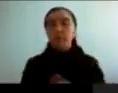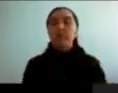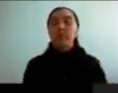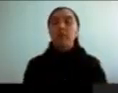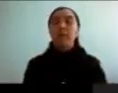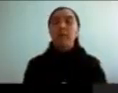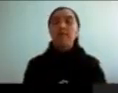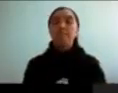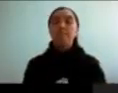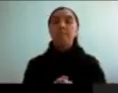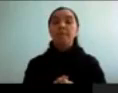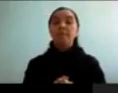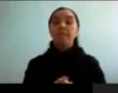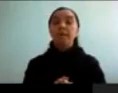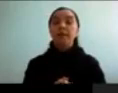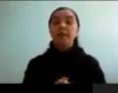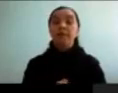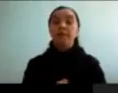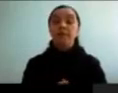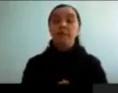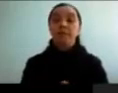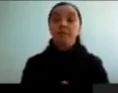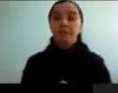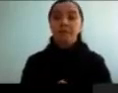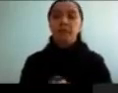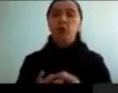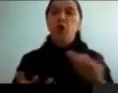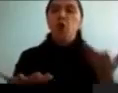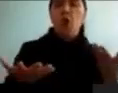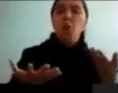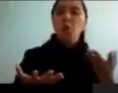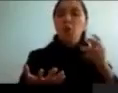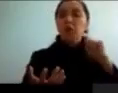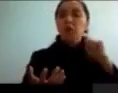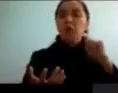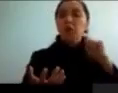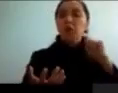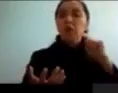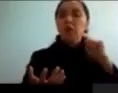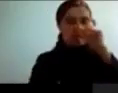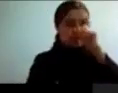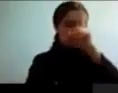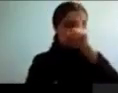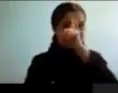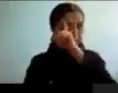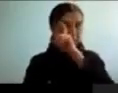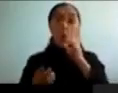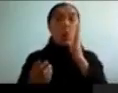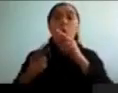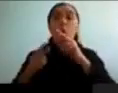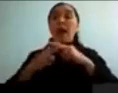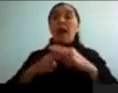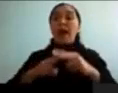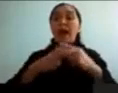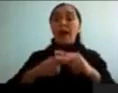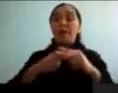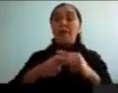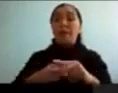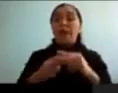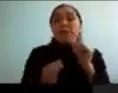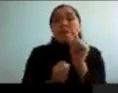Si en alguna forma de definirla, nos vamos a dar cuenta que es bastante difícil, porque no tenemos herramientas, son muy pocas las herramientas para hacer una definición